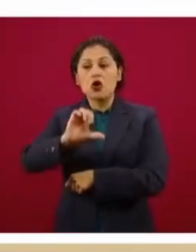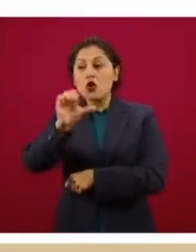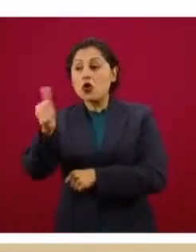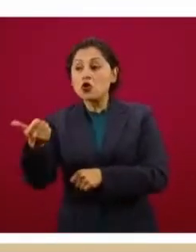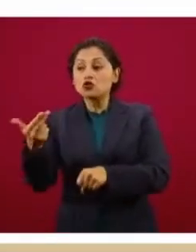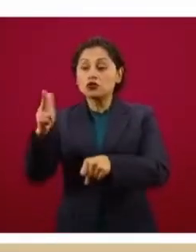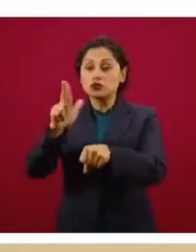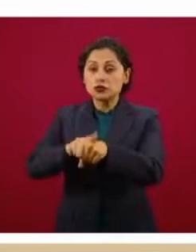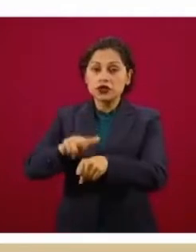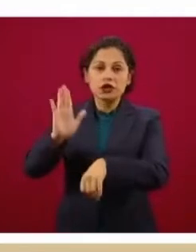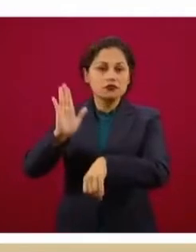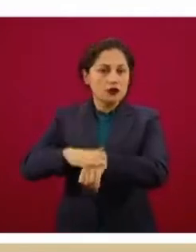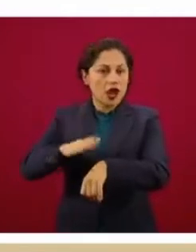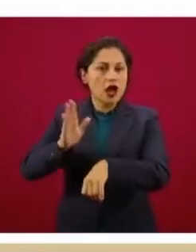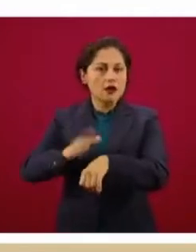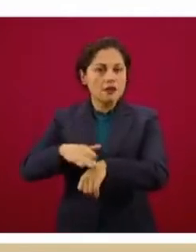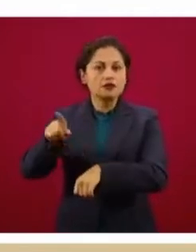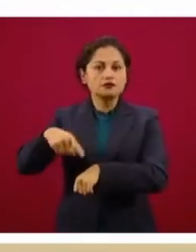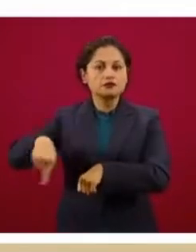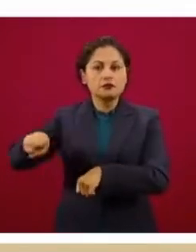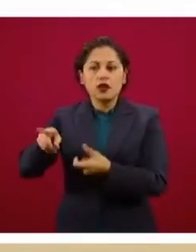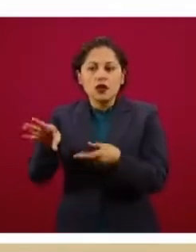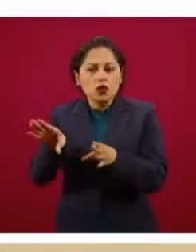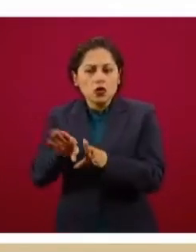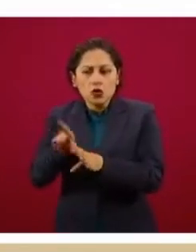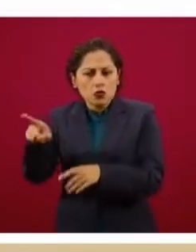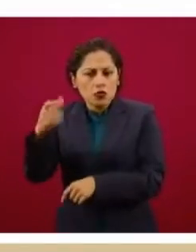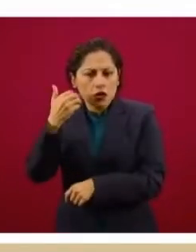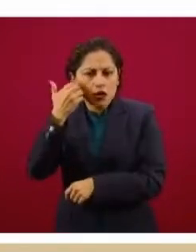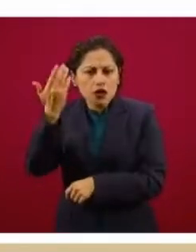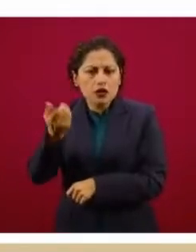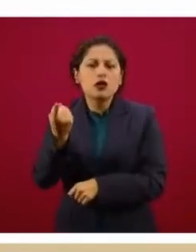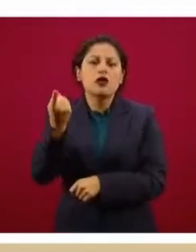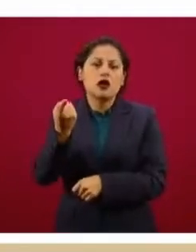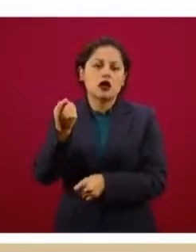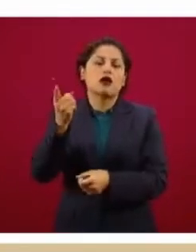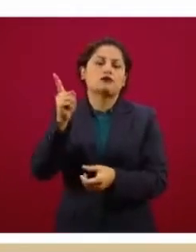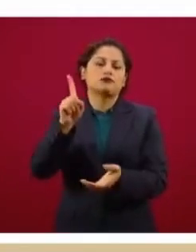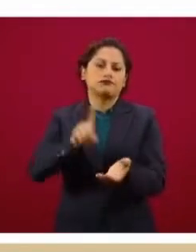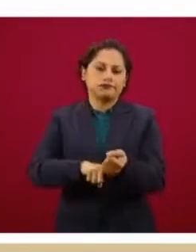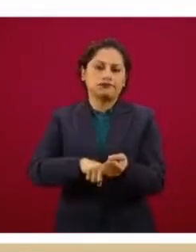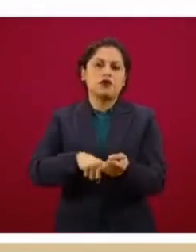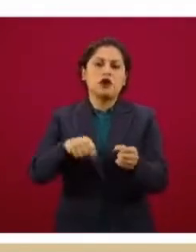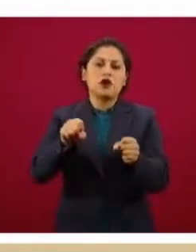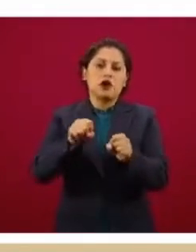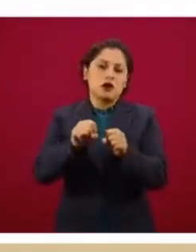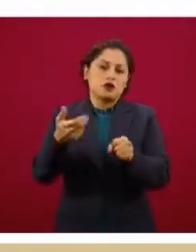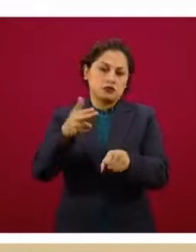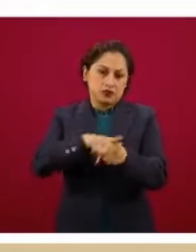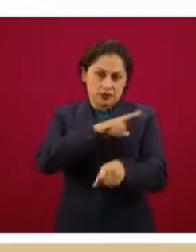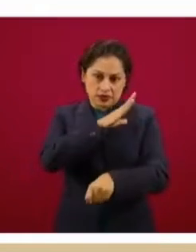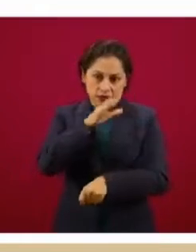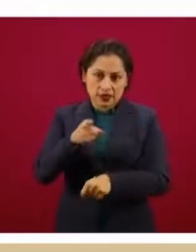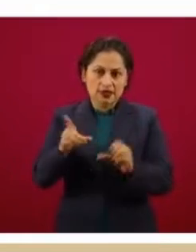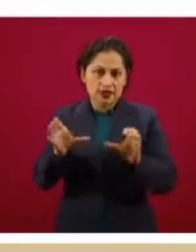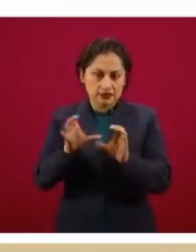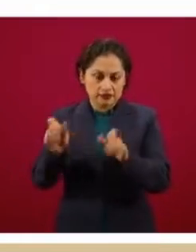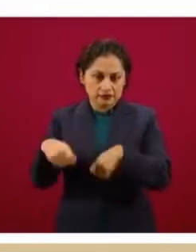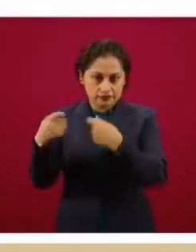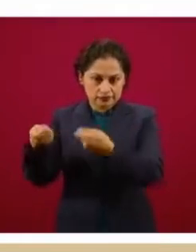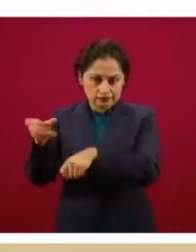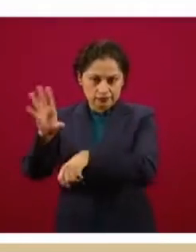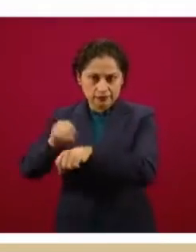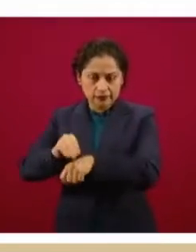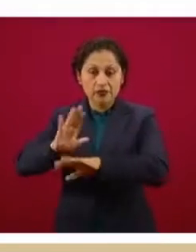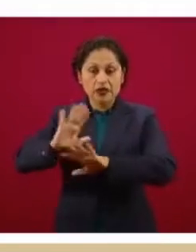y se van sumando y se tienen que certificar por el Consejo de Sanubridad General. En este momento tenemos 139 hospitales privados ya